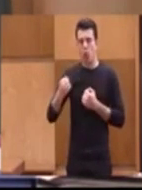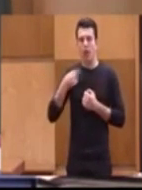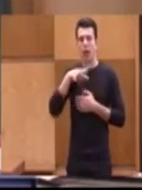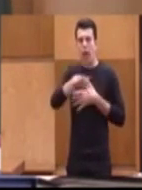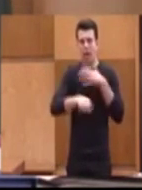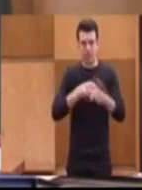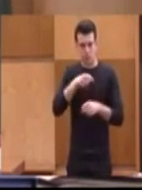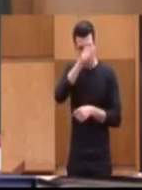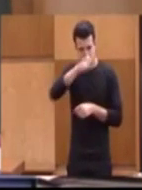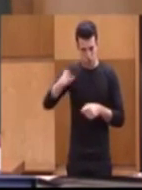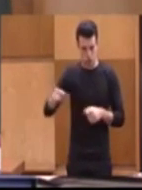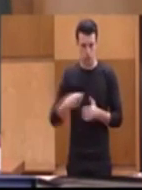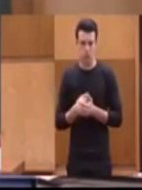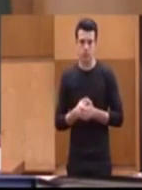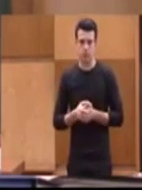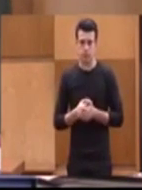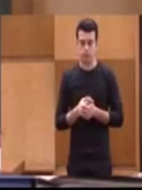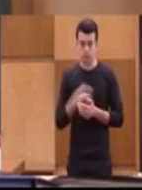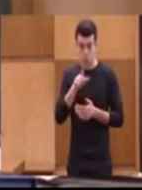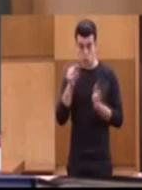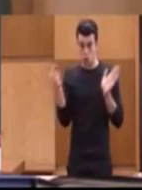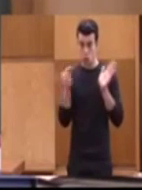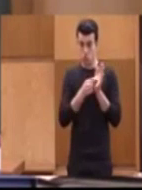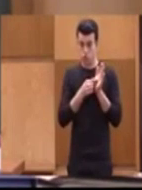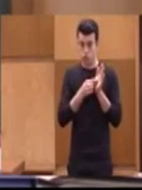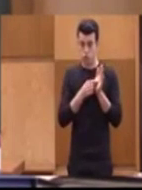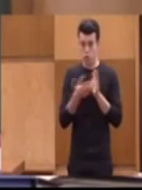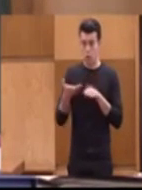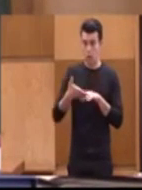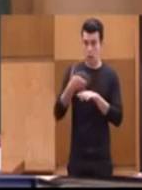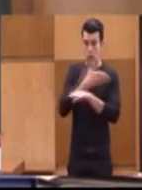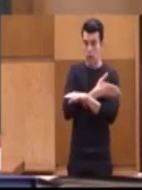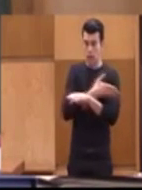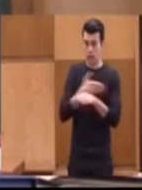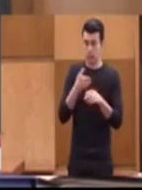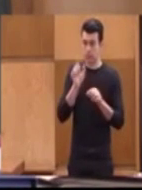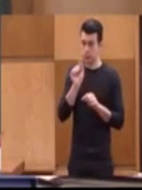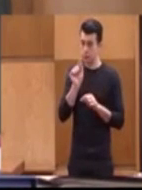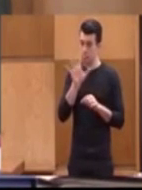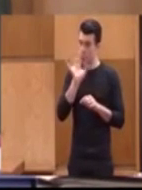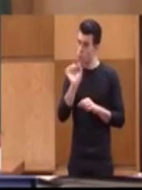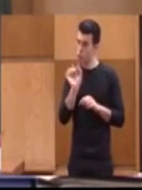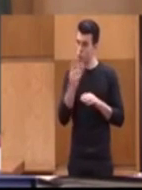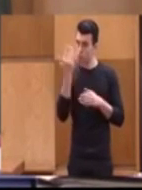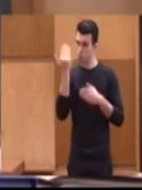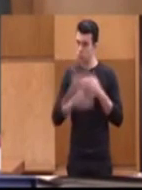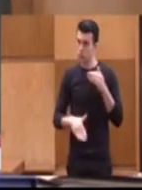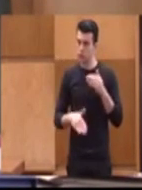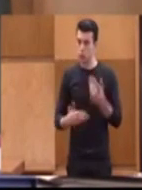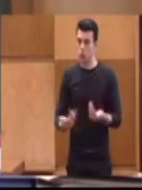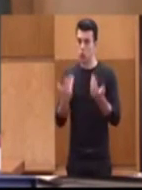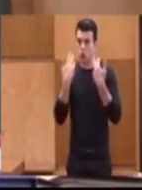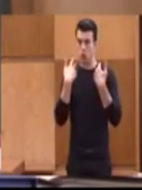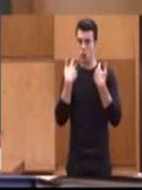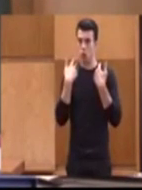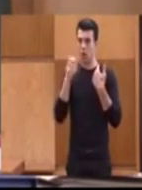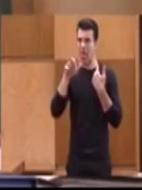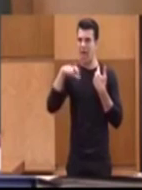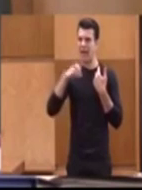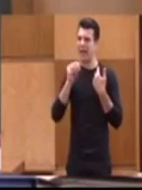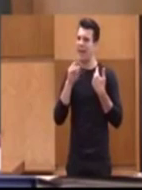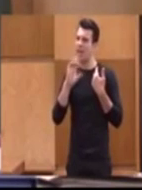las mismas y otros extremos. En este punto, he solicitado una intervención previa durante un tiempo máximo de cinco minutos a cargo de Joan Enric